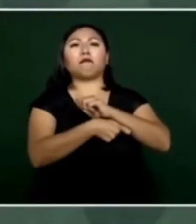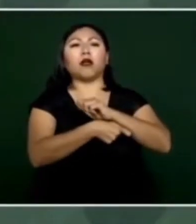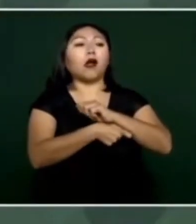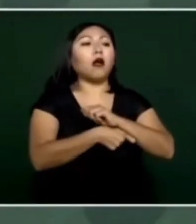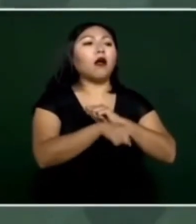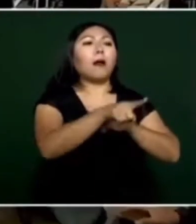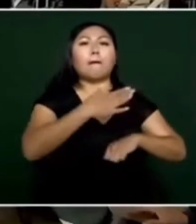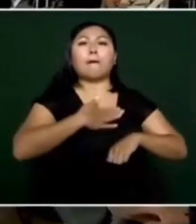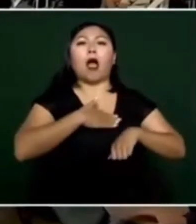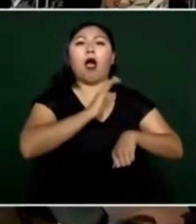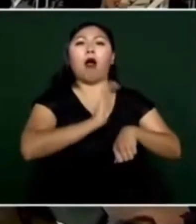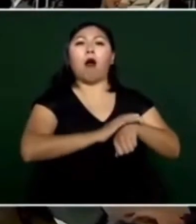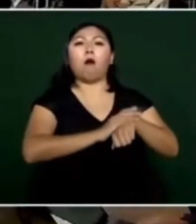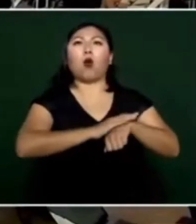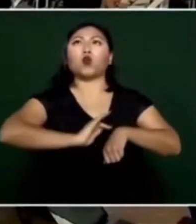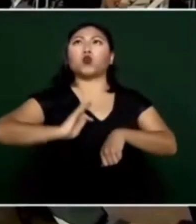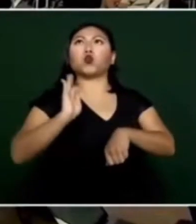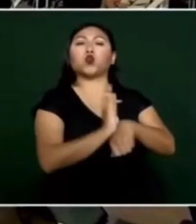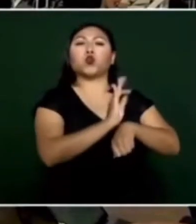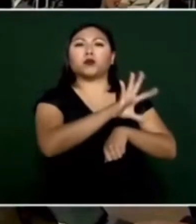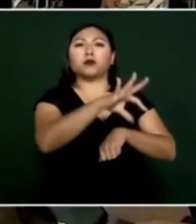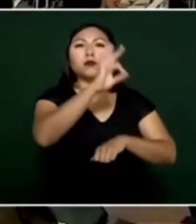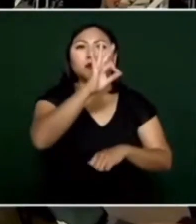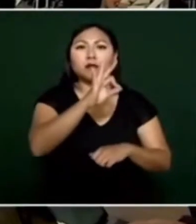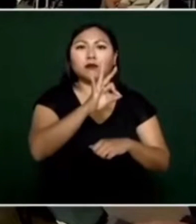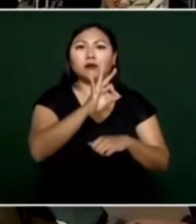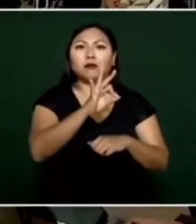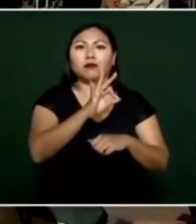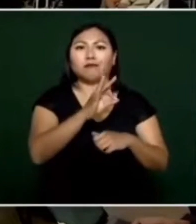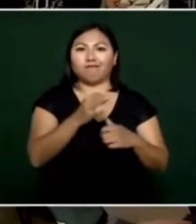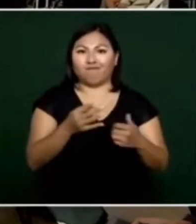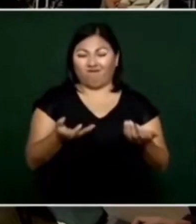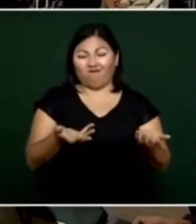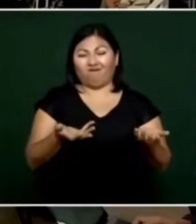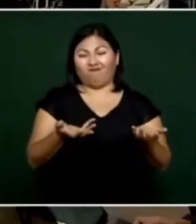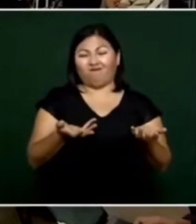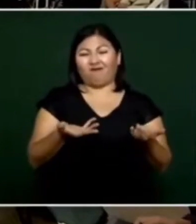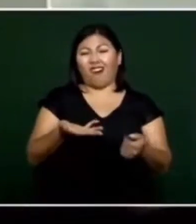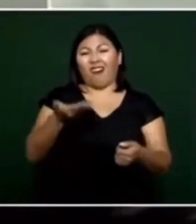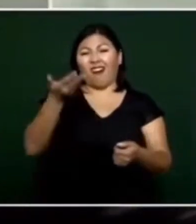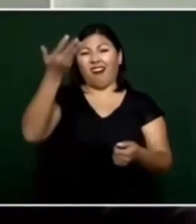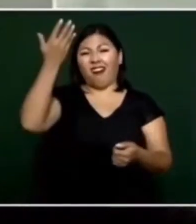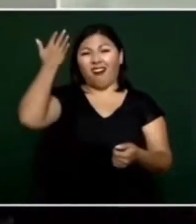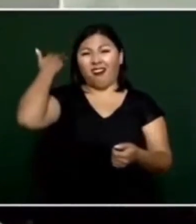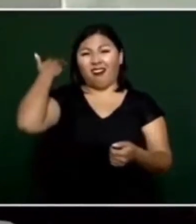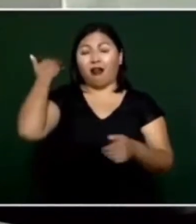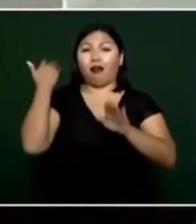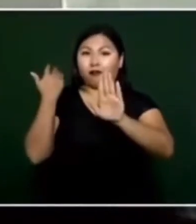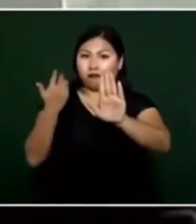si hubiese sido por el dedazo no estaría aquí ella